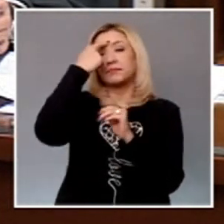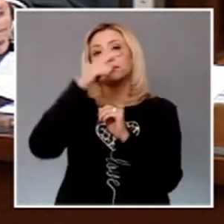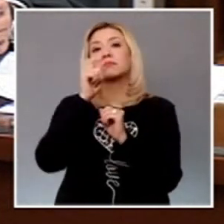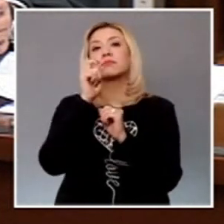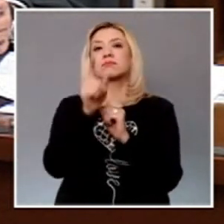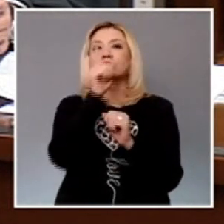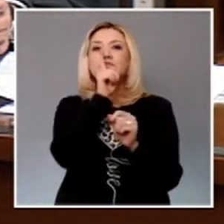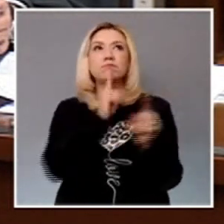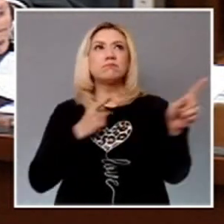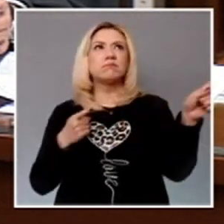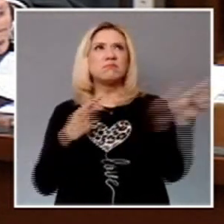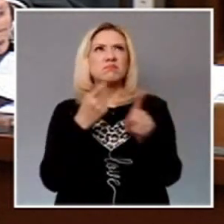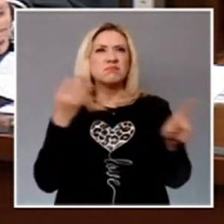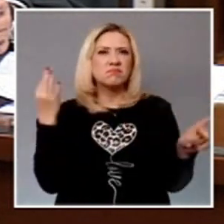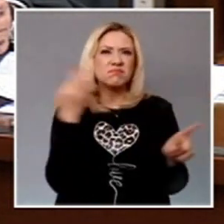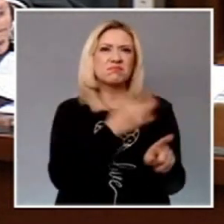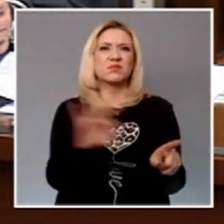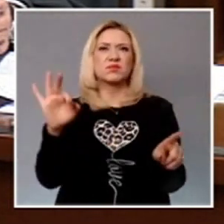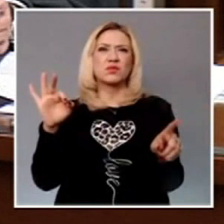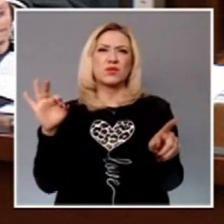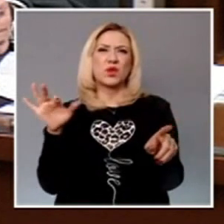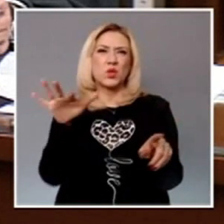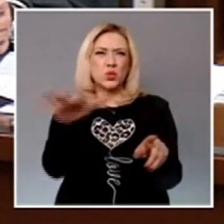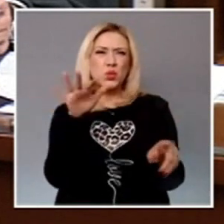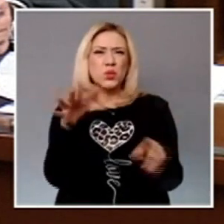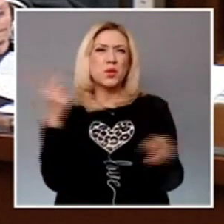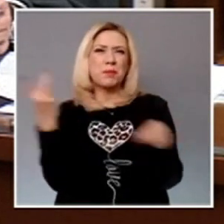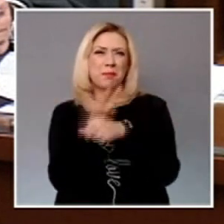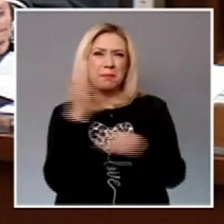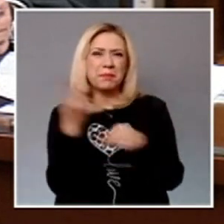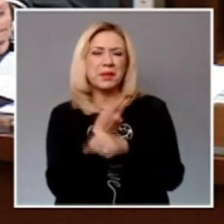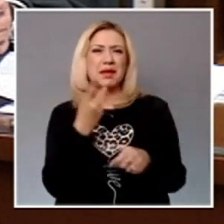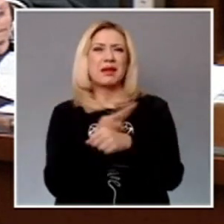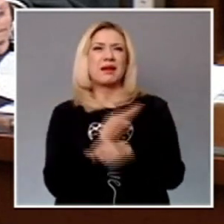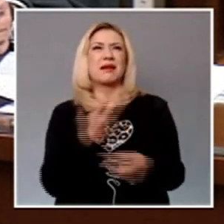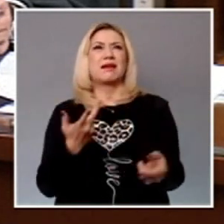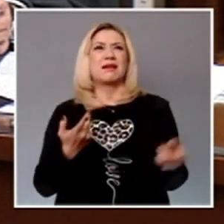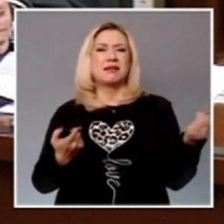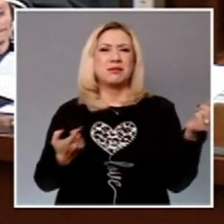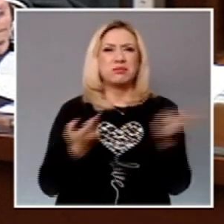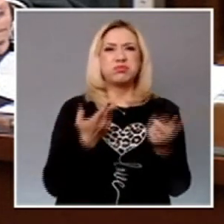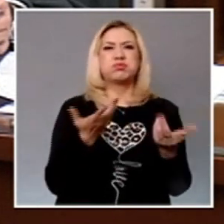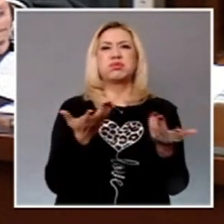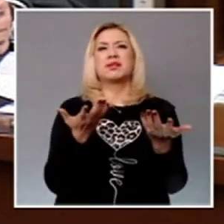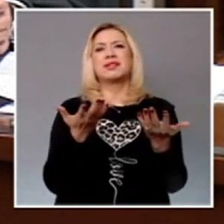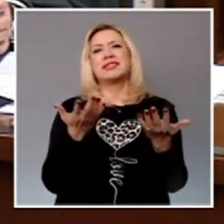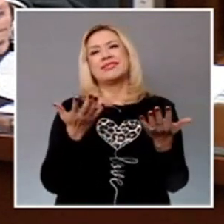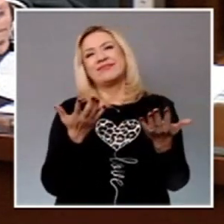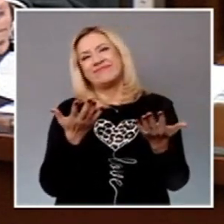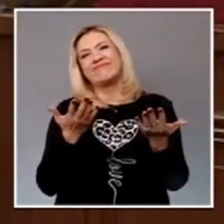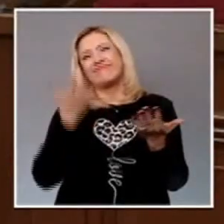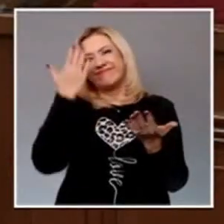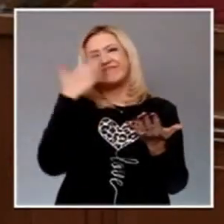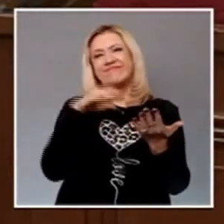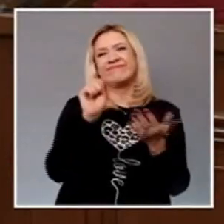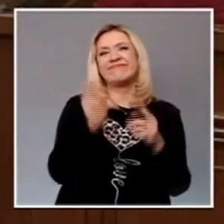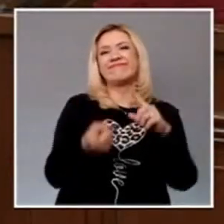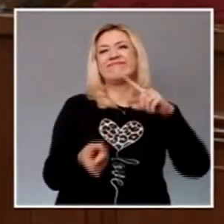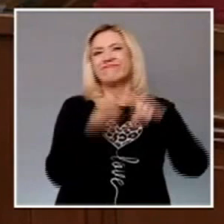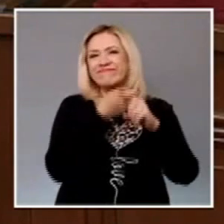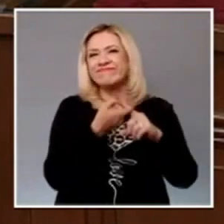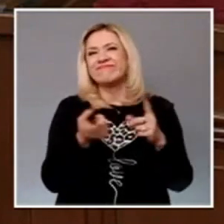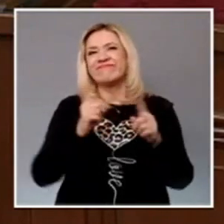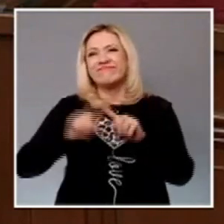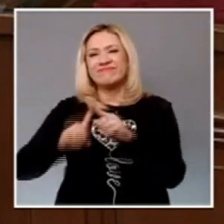con palabras altisonantes, procases lascivas, actitudes, gestos o señales obscenas hacia cualquier persona, así como por